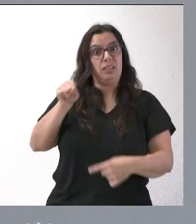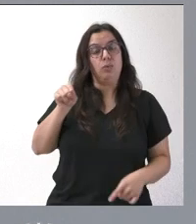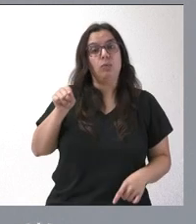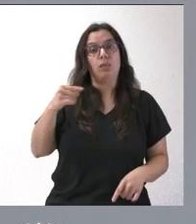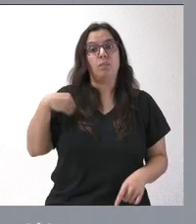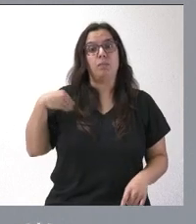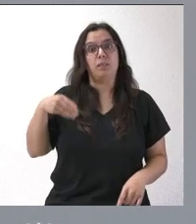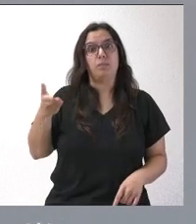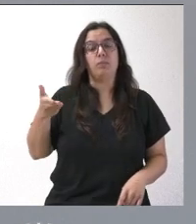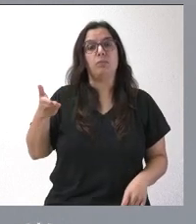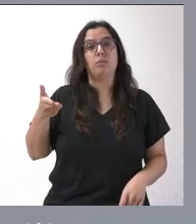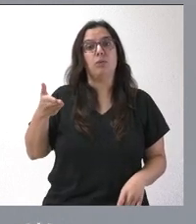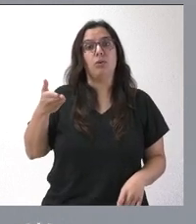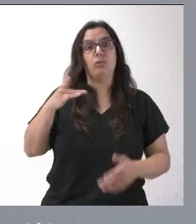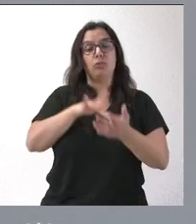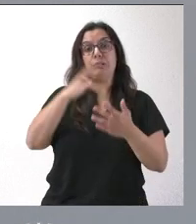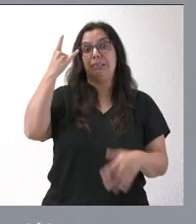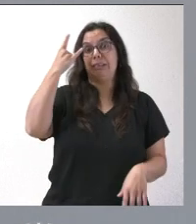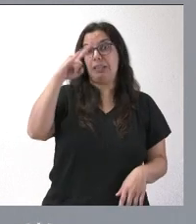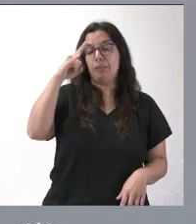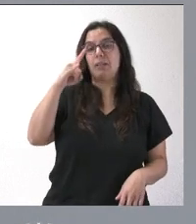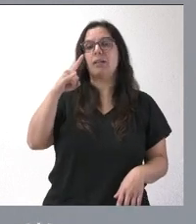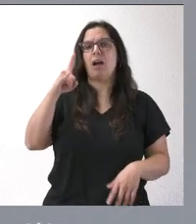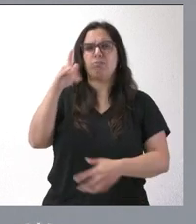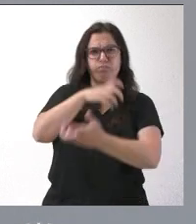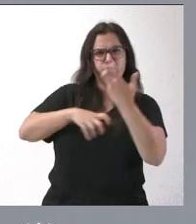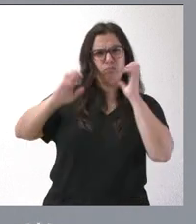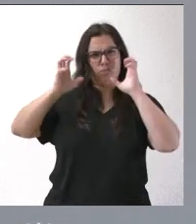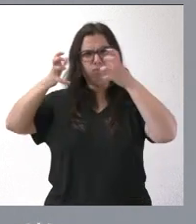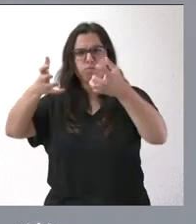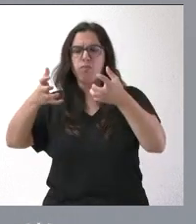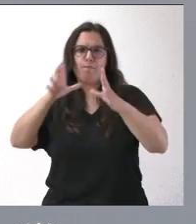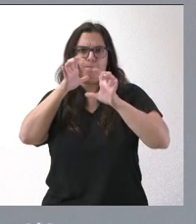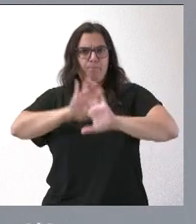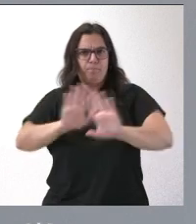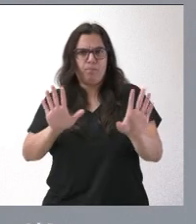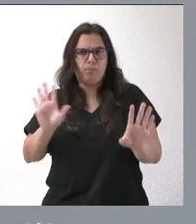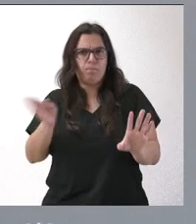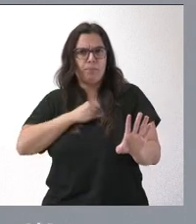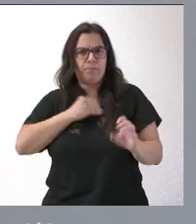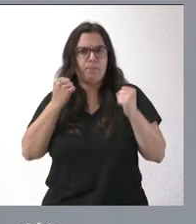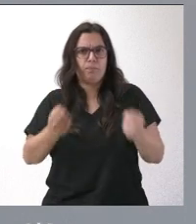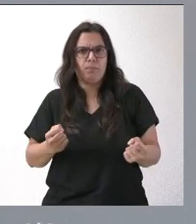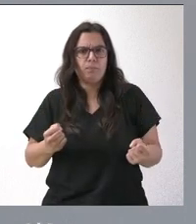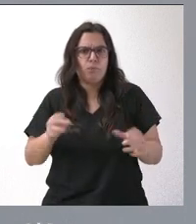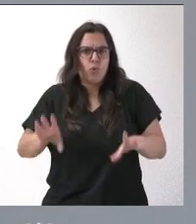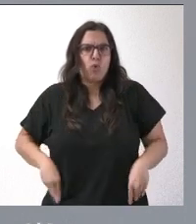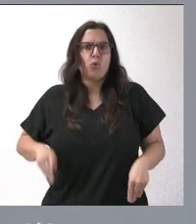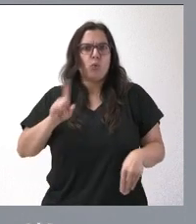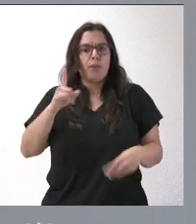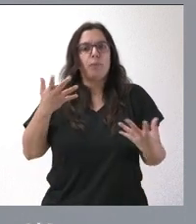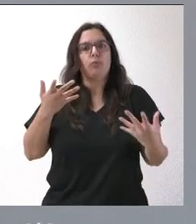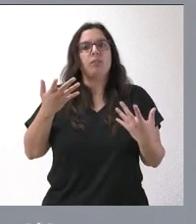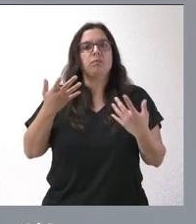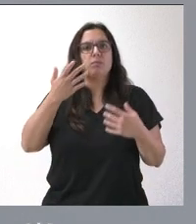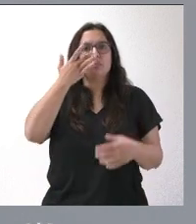Salamanca son absolutamente deplorables y lamentables. Y, como tal, en la medida